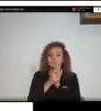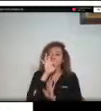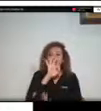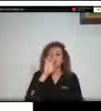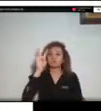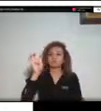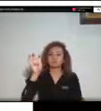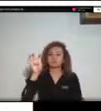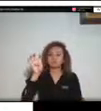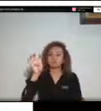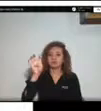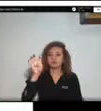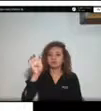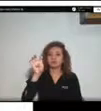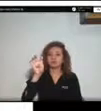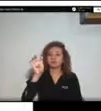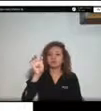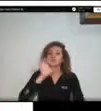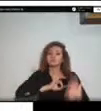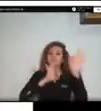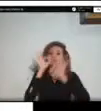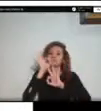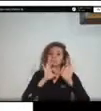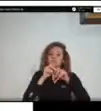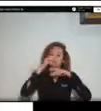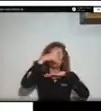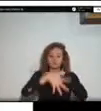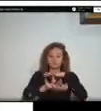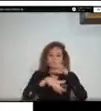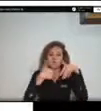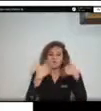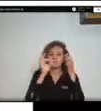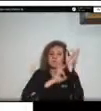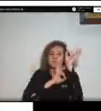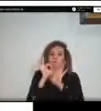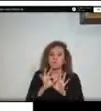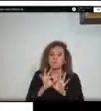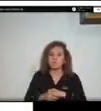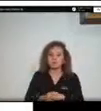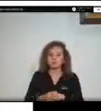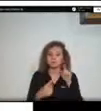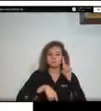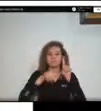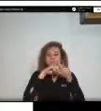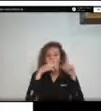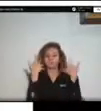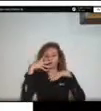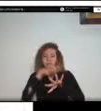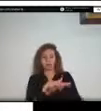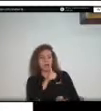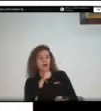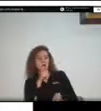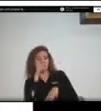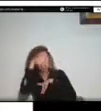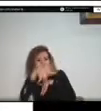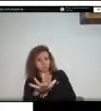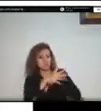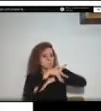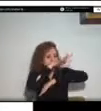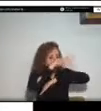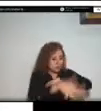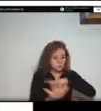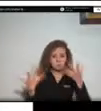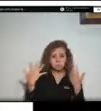movimientos en masa y de 0.093 para las amenazas combinadas a cada uno de estos valores dados a la categoría